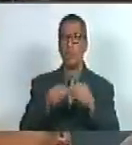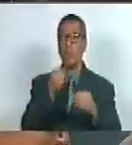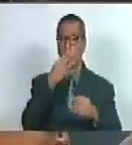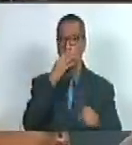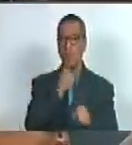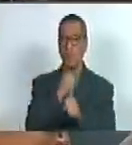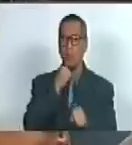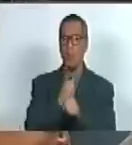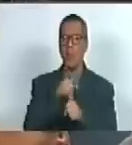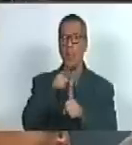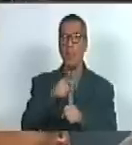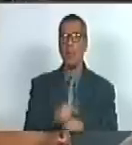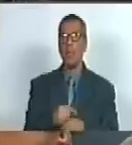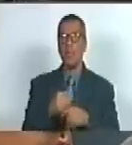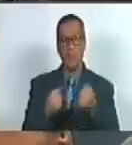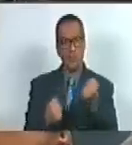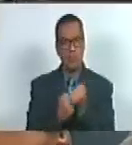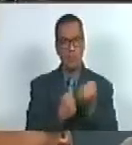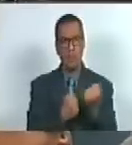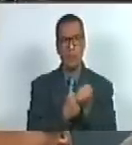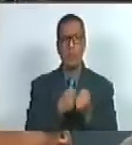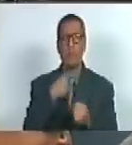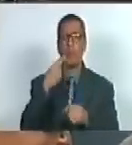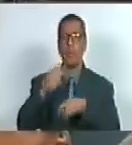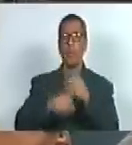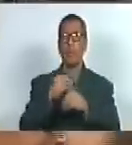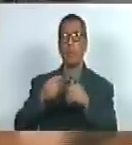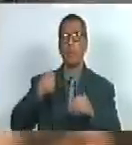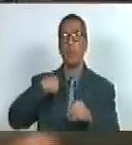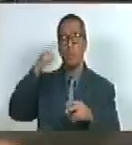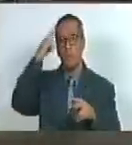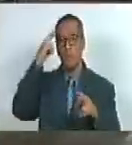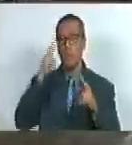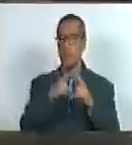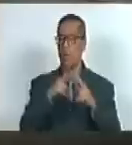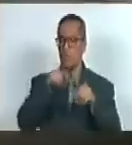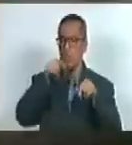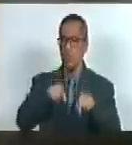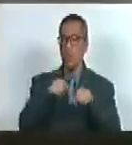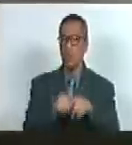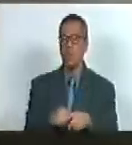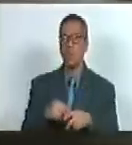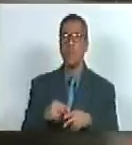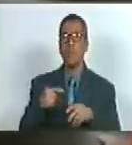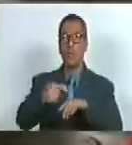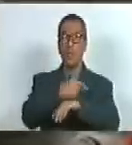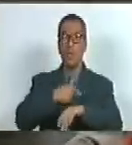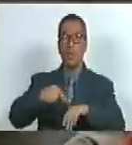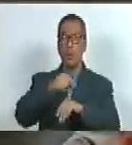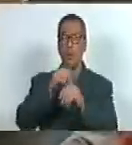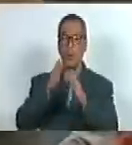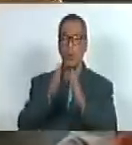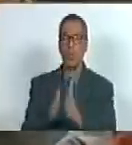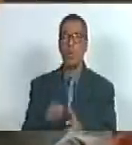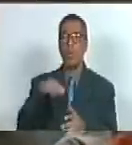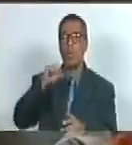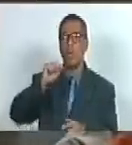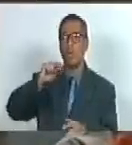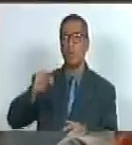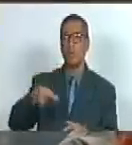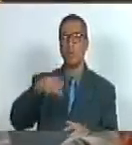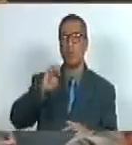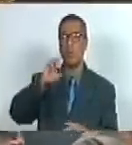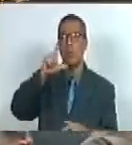trabajo y un gran apoyo que sostuvimos y hay que reconocer desde aquí del gobernador del estado Ángel Marcano